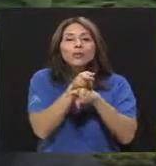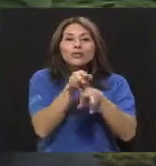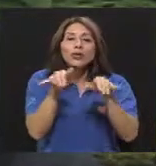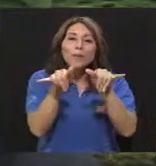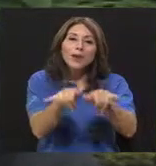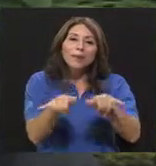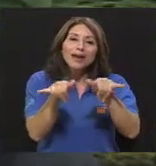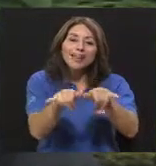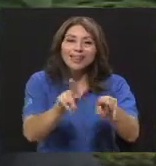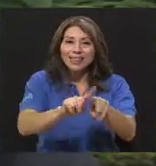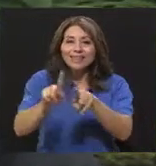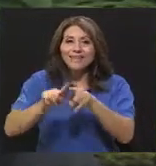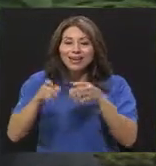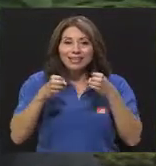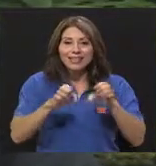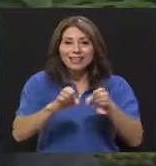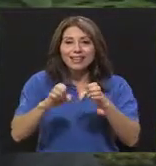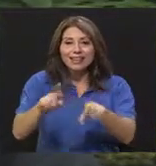en diferentes momentos.